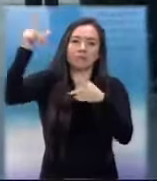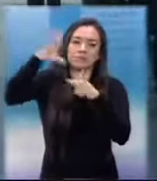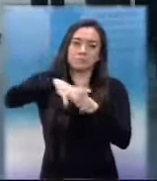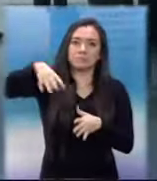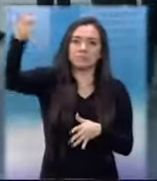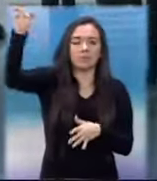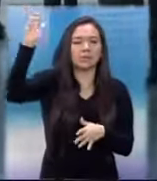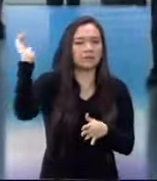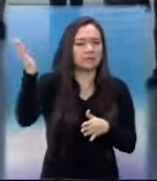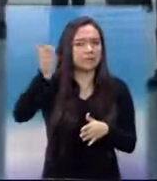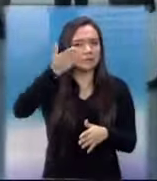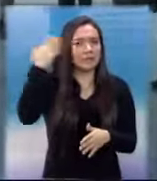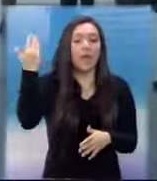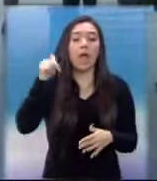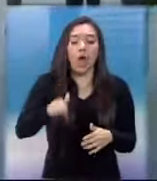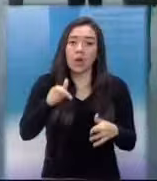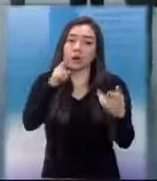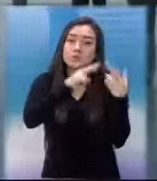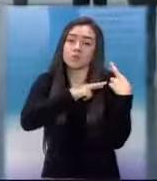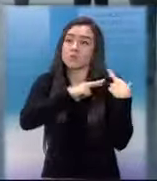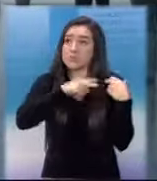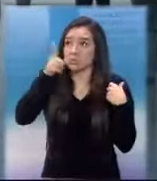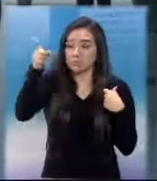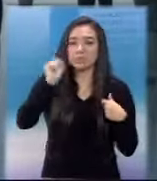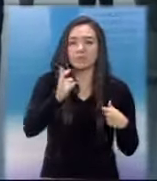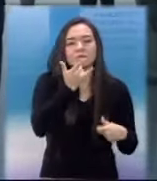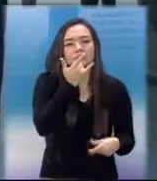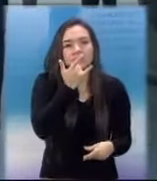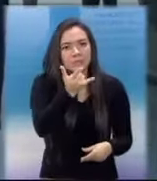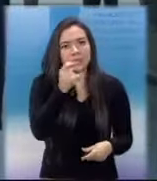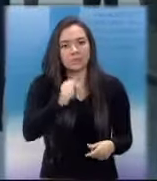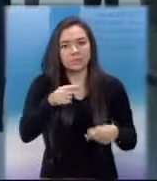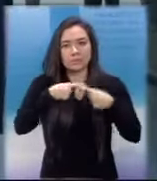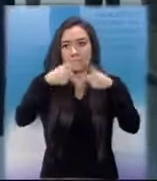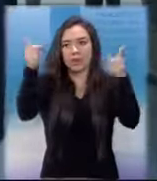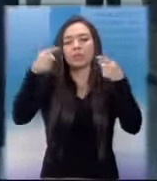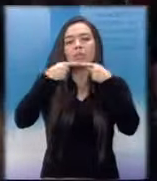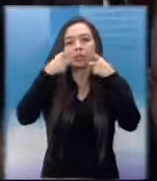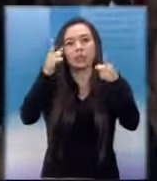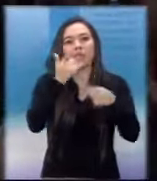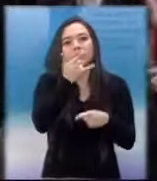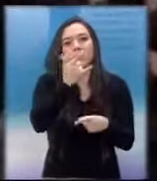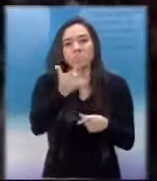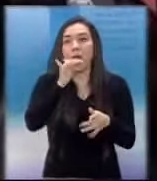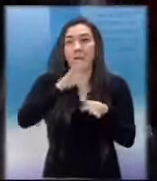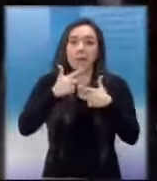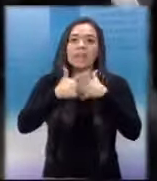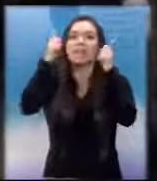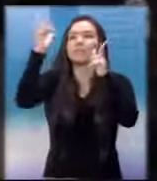Estado. Después de aceptar su responsabilidad y dar una disculpa en público, fue liberado.